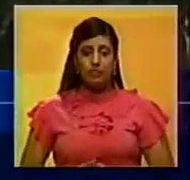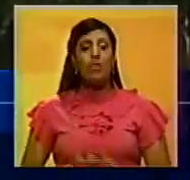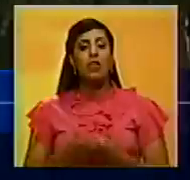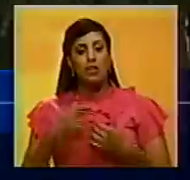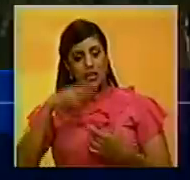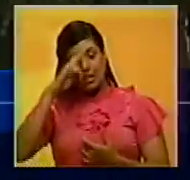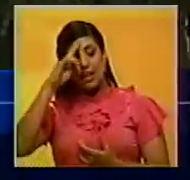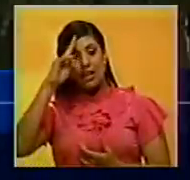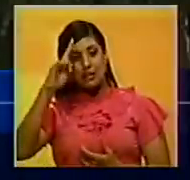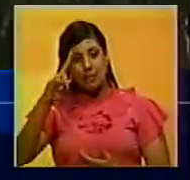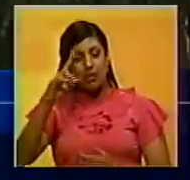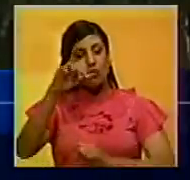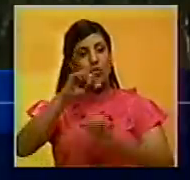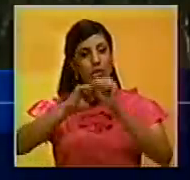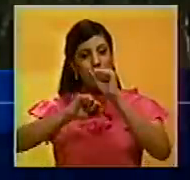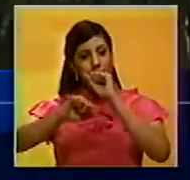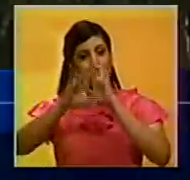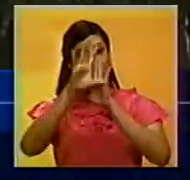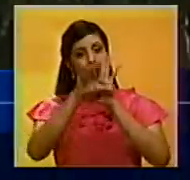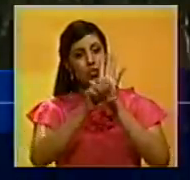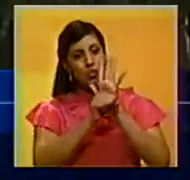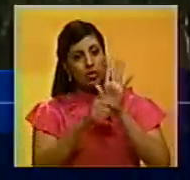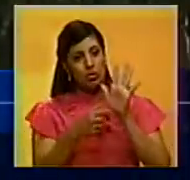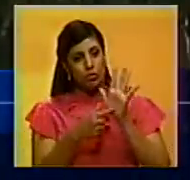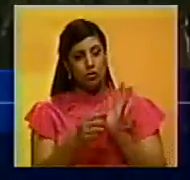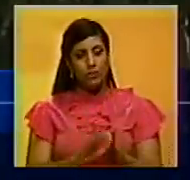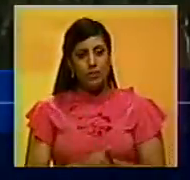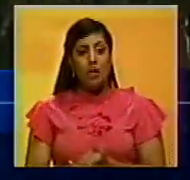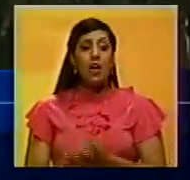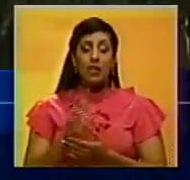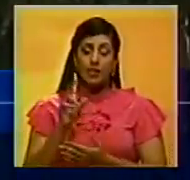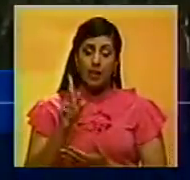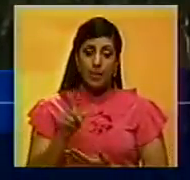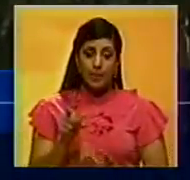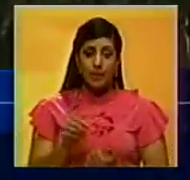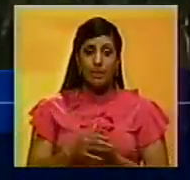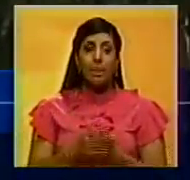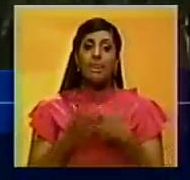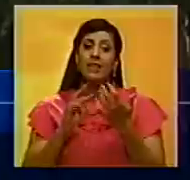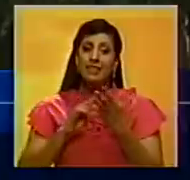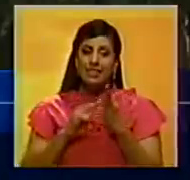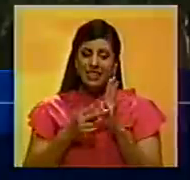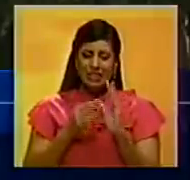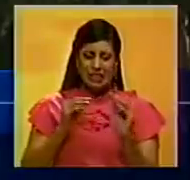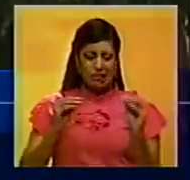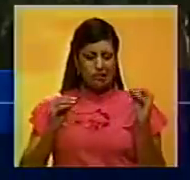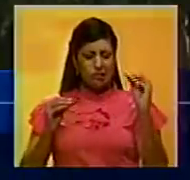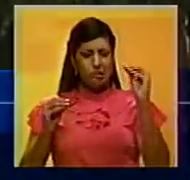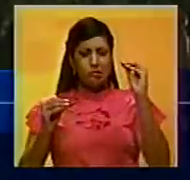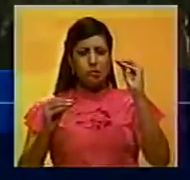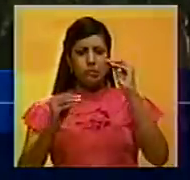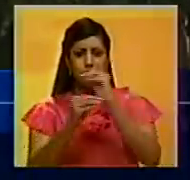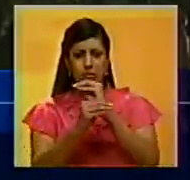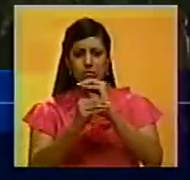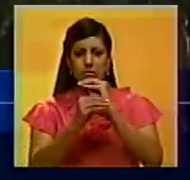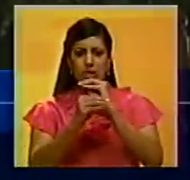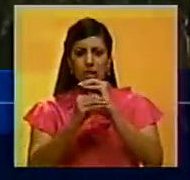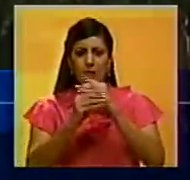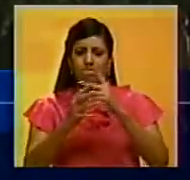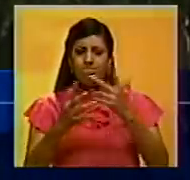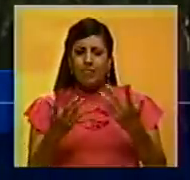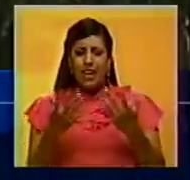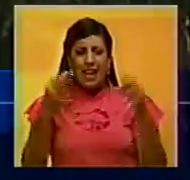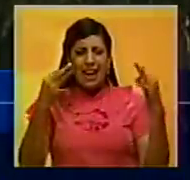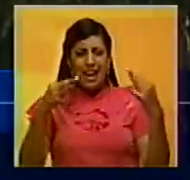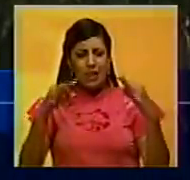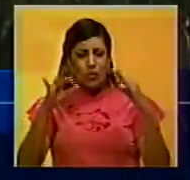respetar y defender la Constitución. Asimismo, sería contrario a